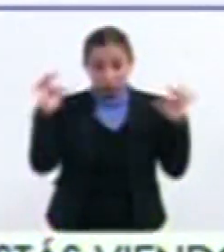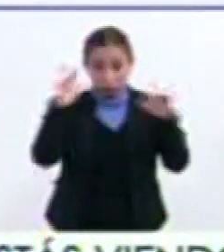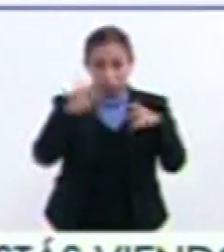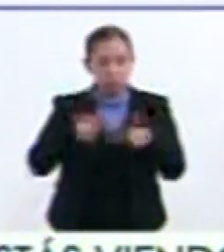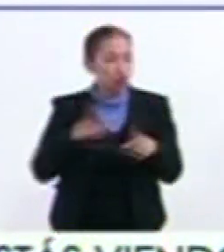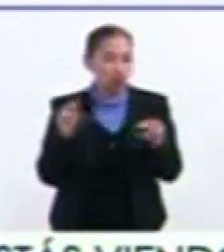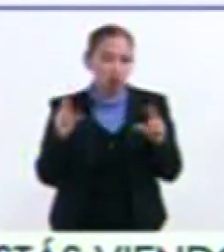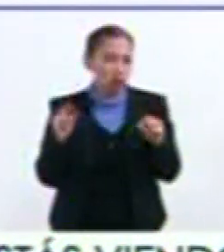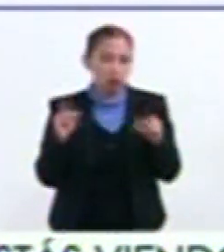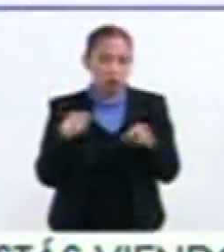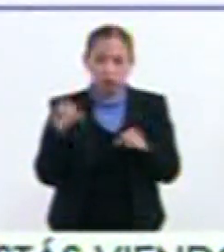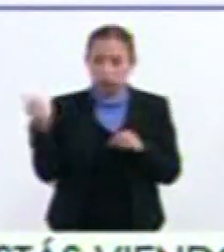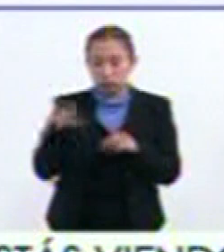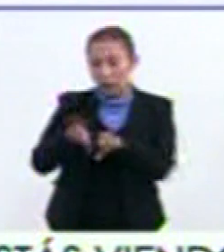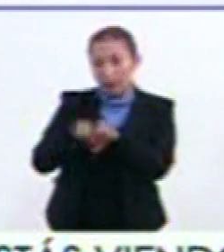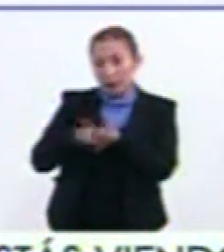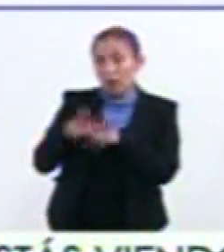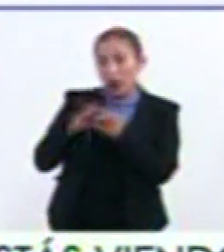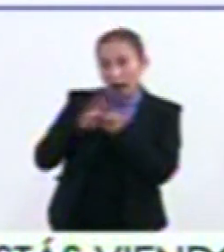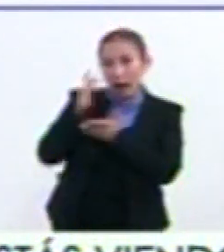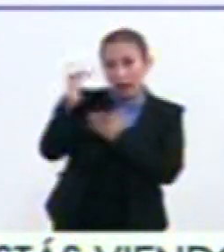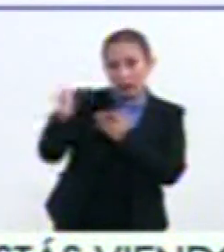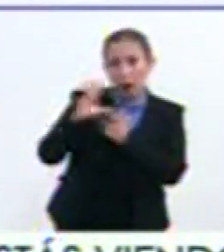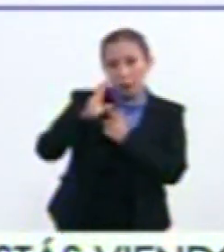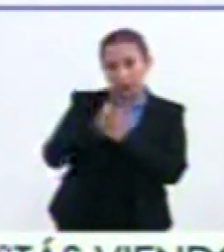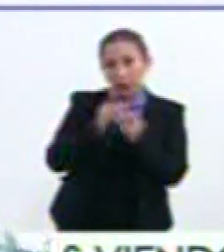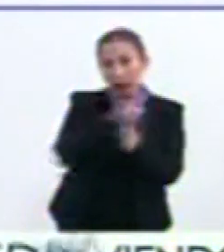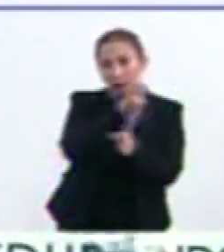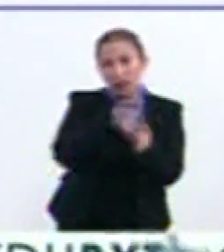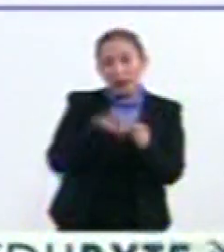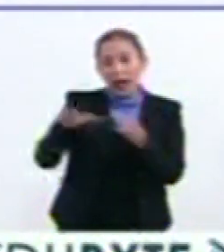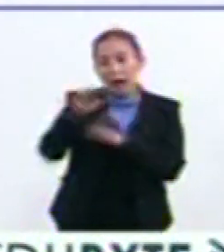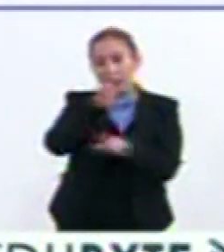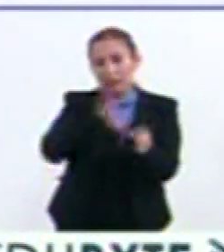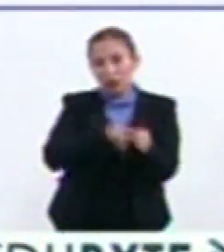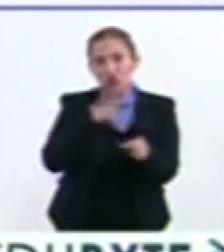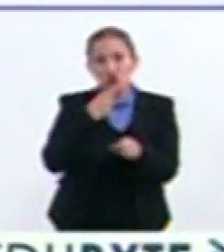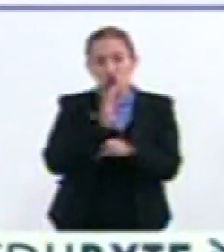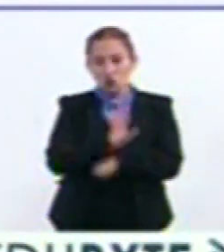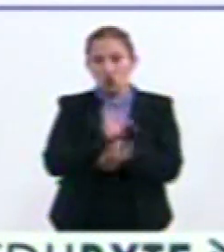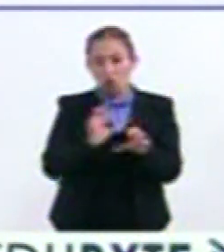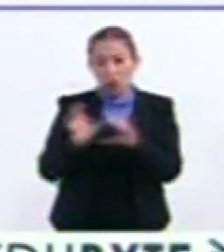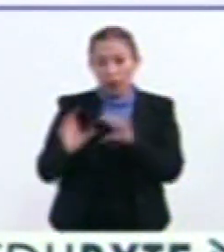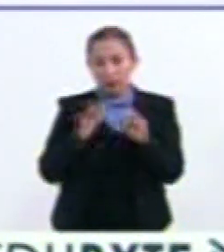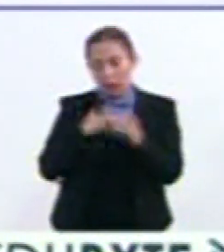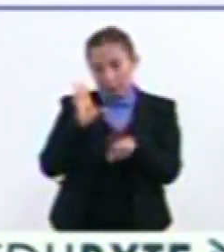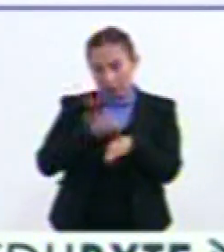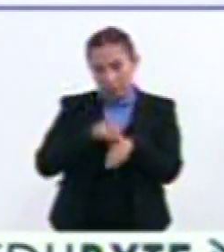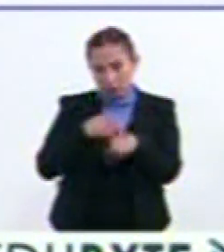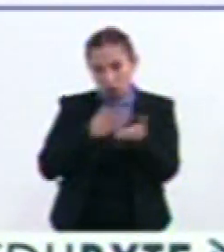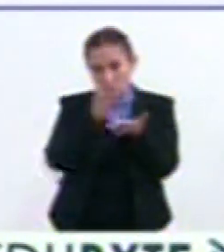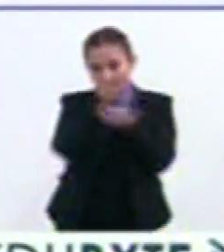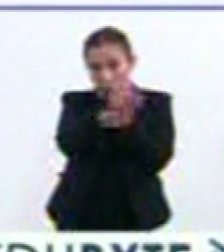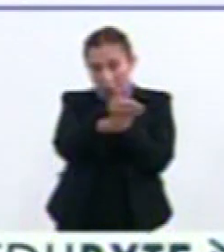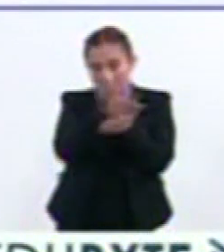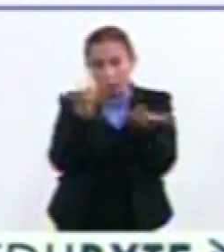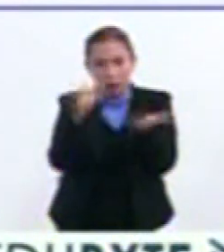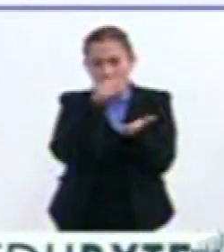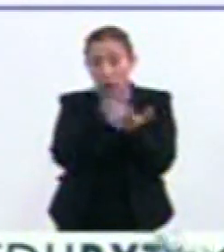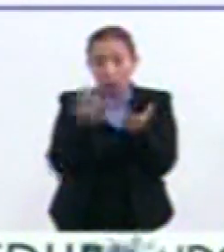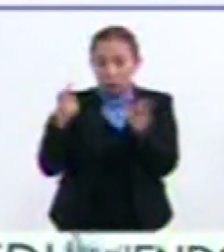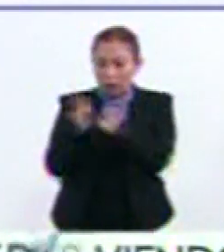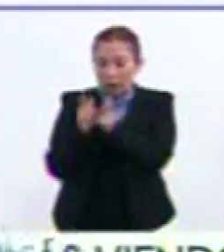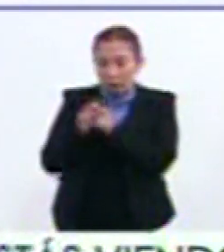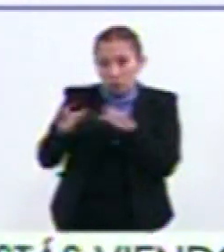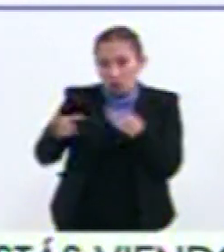No, no No más ustedes Agradecemos a la Comisión Nacional De Áreas Naturales Protegidas El habernos permitido el acceso Es un acceso